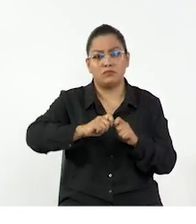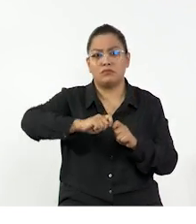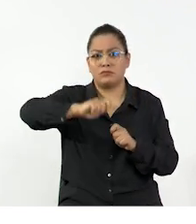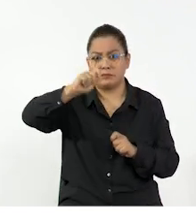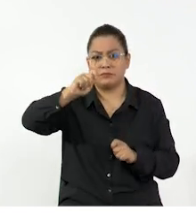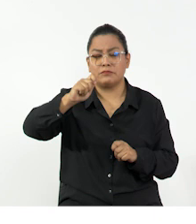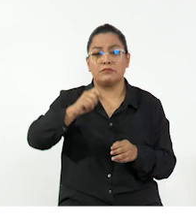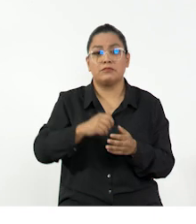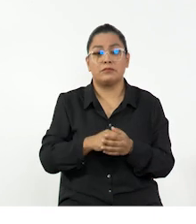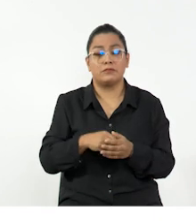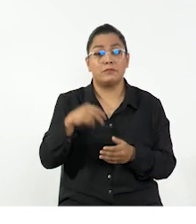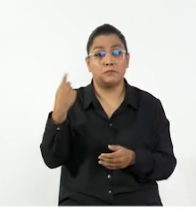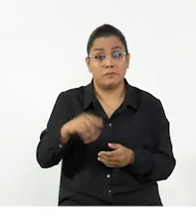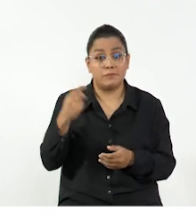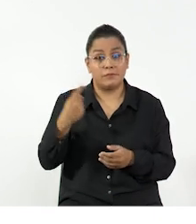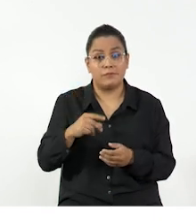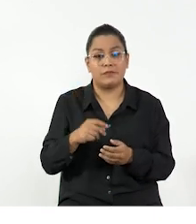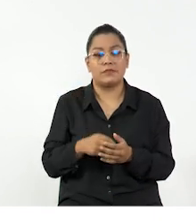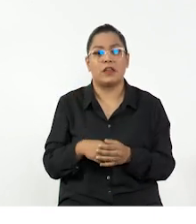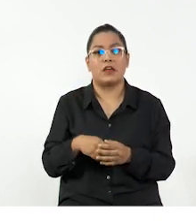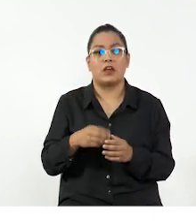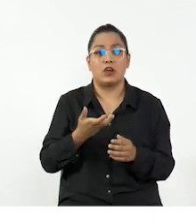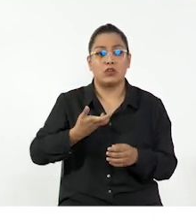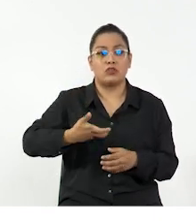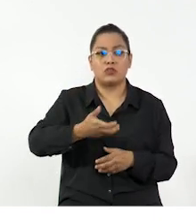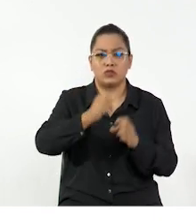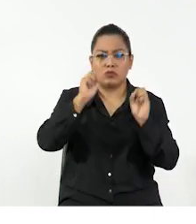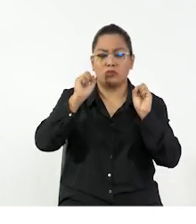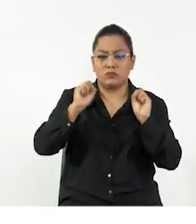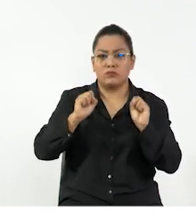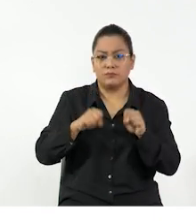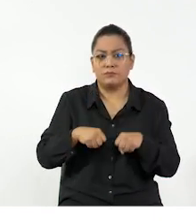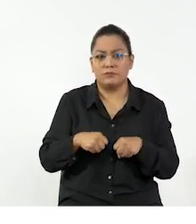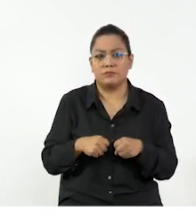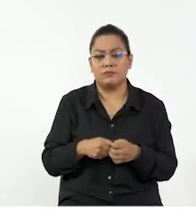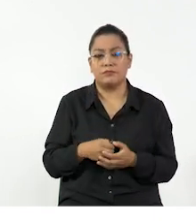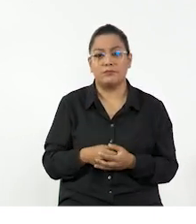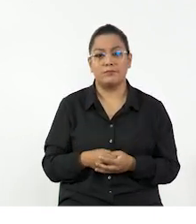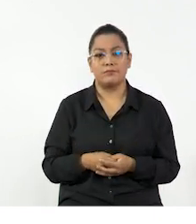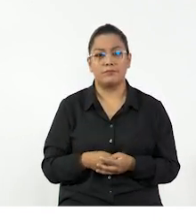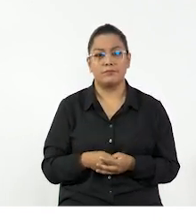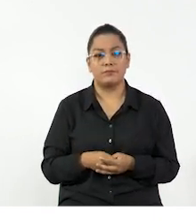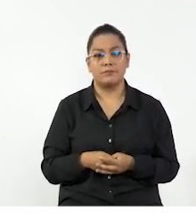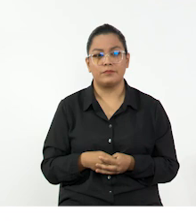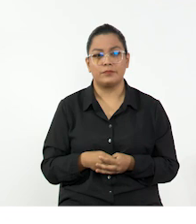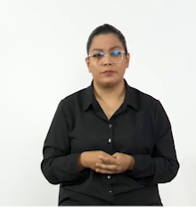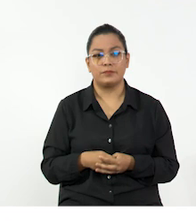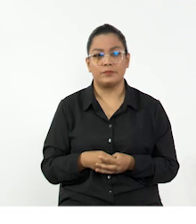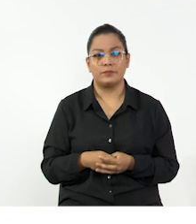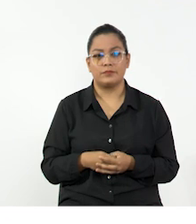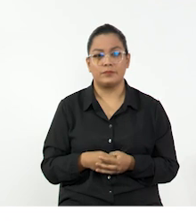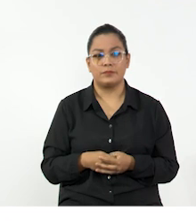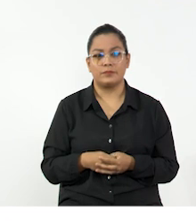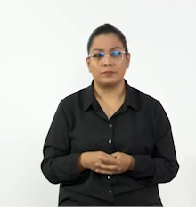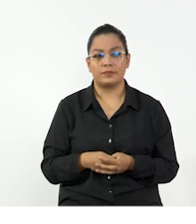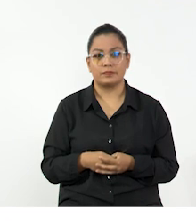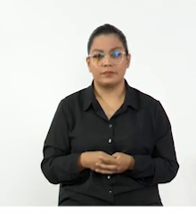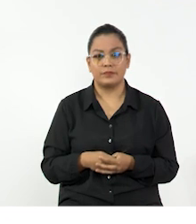vectorial y un ejemplo común de esto es la aceleración de la gravedad con la que todos nos hemos topado en alguna ocasión.